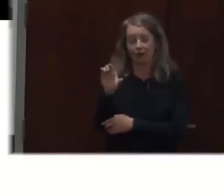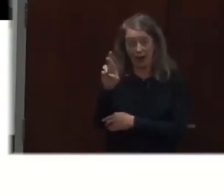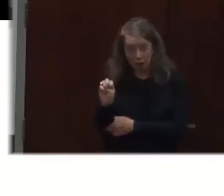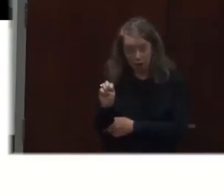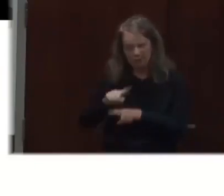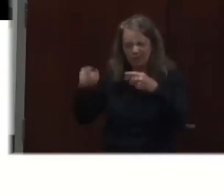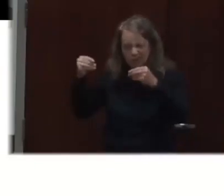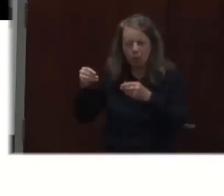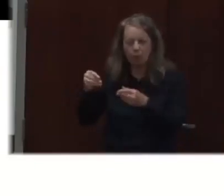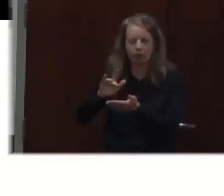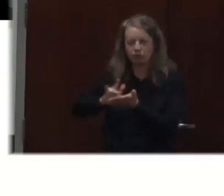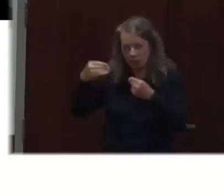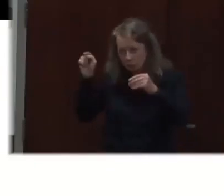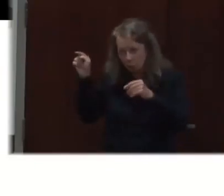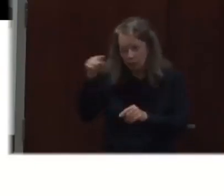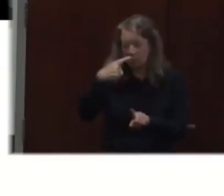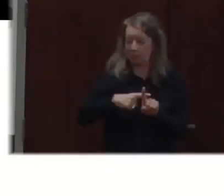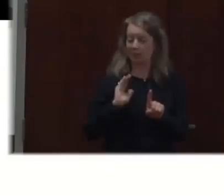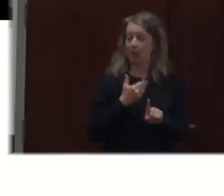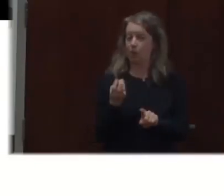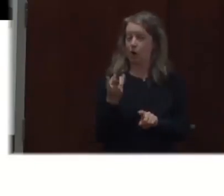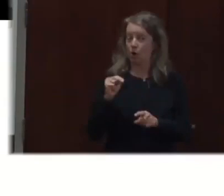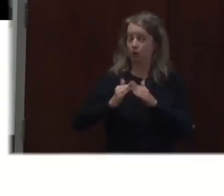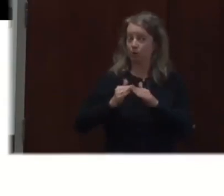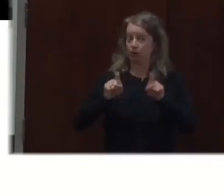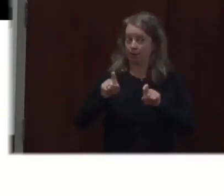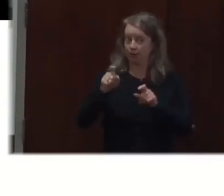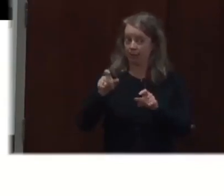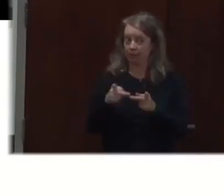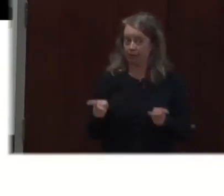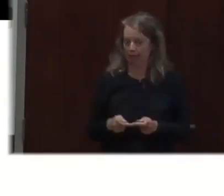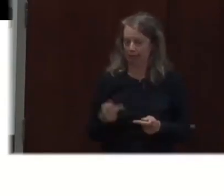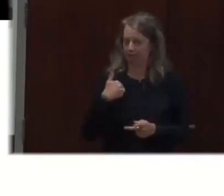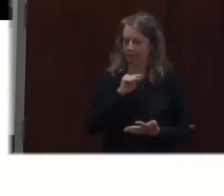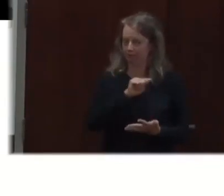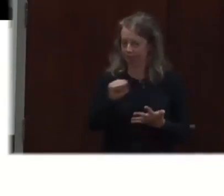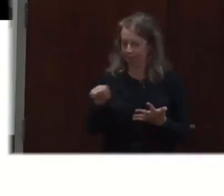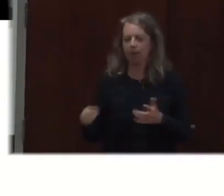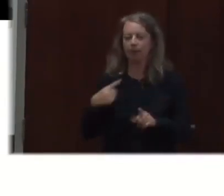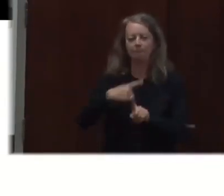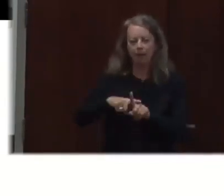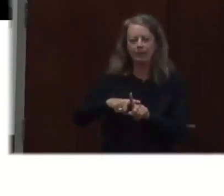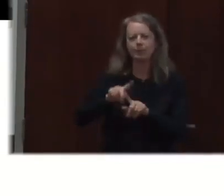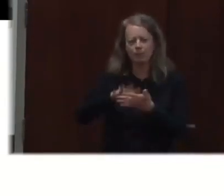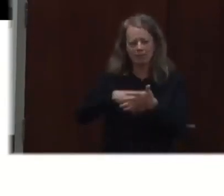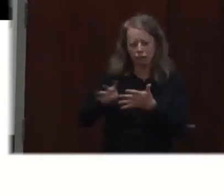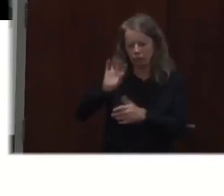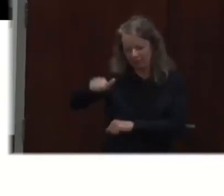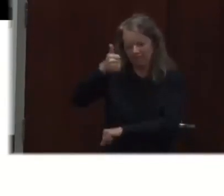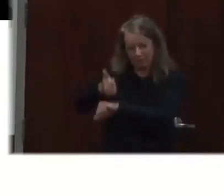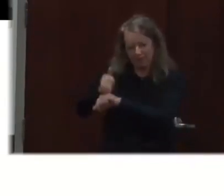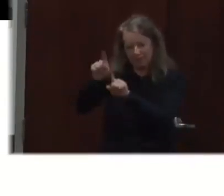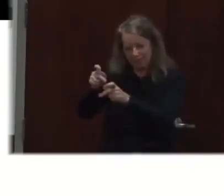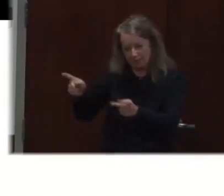estos puntos, seis puntos más. Pueden ver los resultados de estos lugares en nuestra página